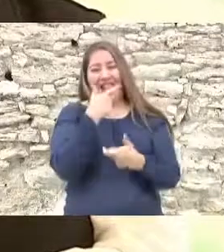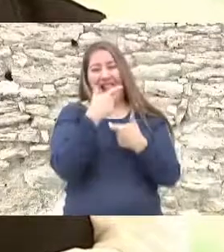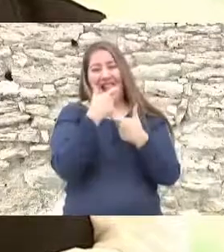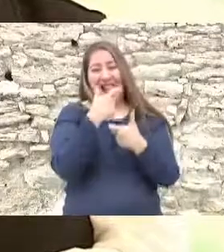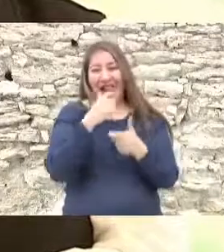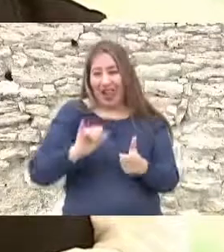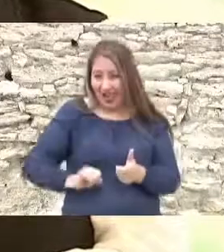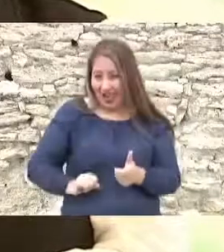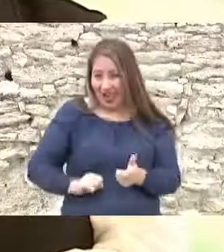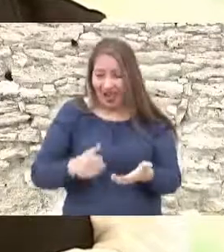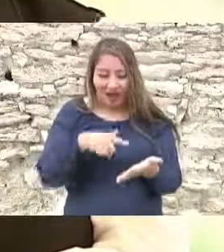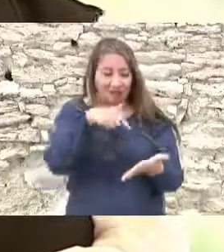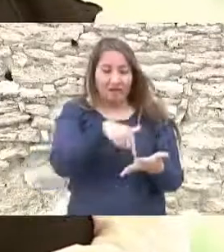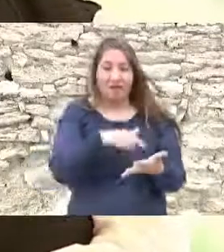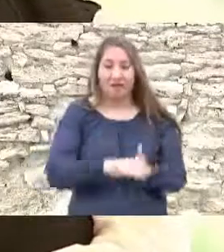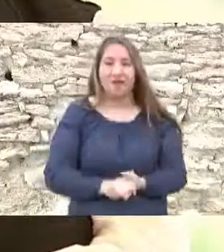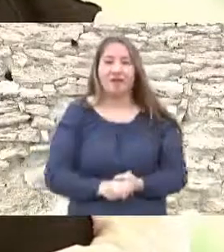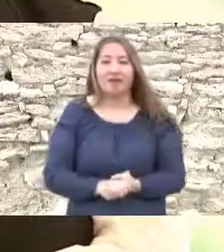interesante.